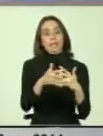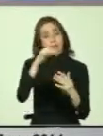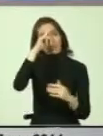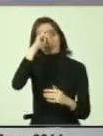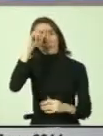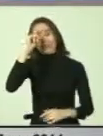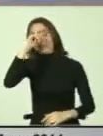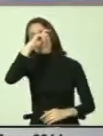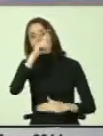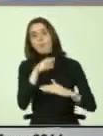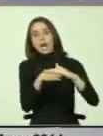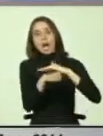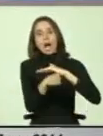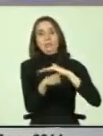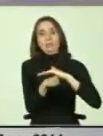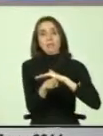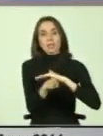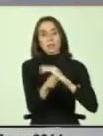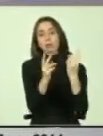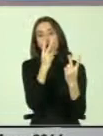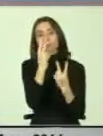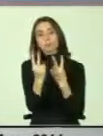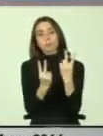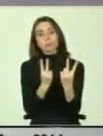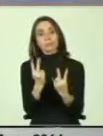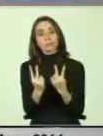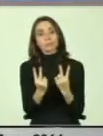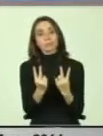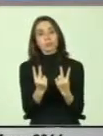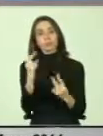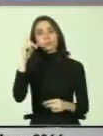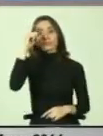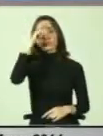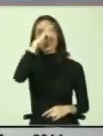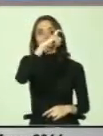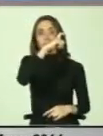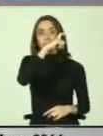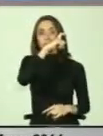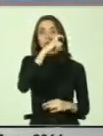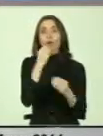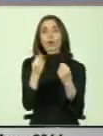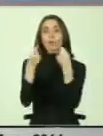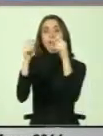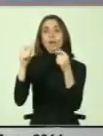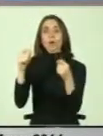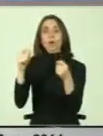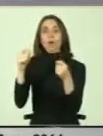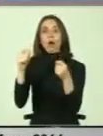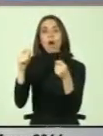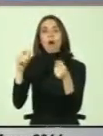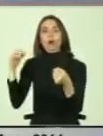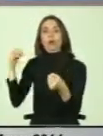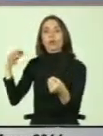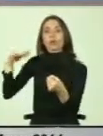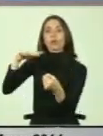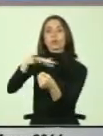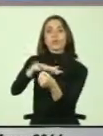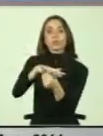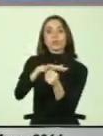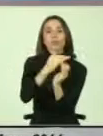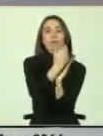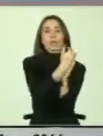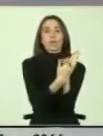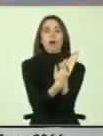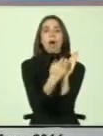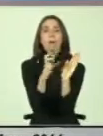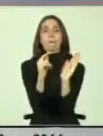acceso. Y hoy día vemos dificultades también en evaluar el impacto que ha tenido la espada ajustada o técnica